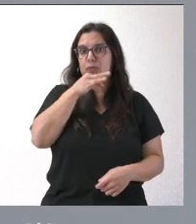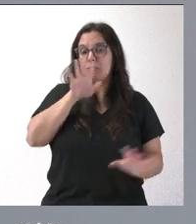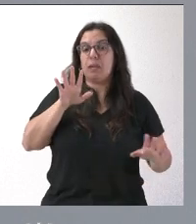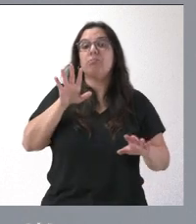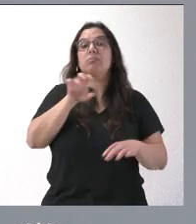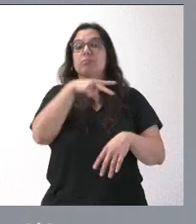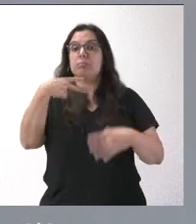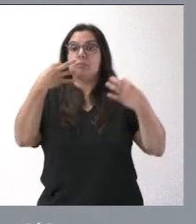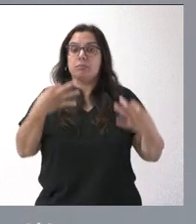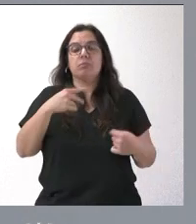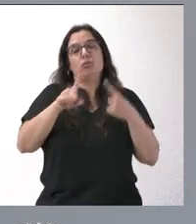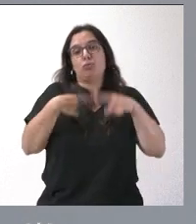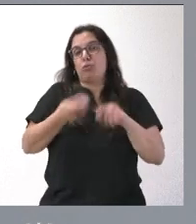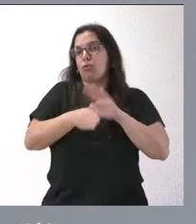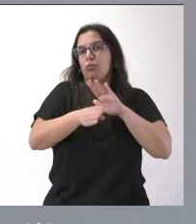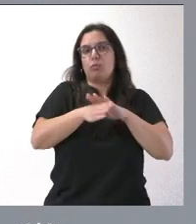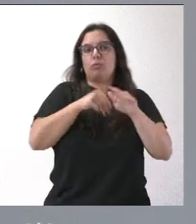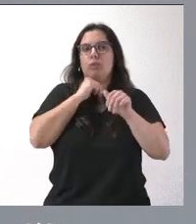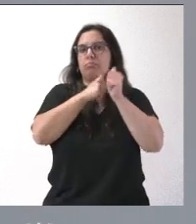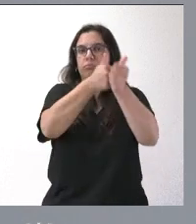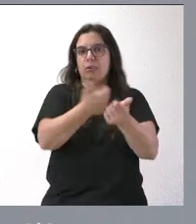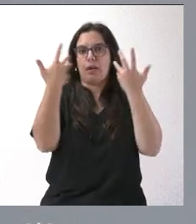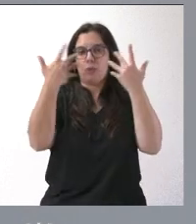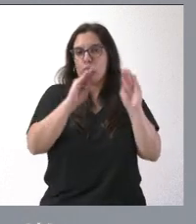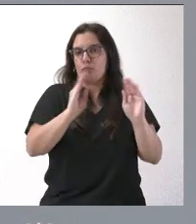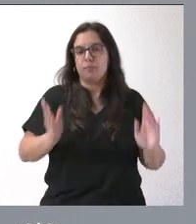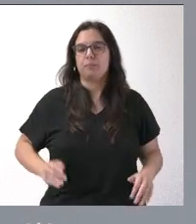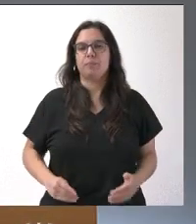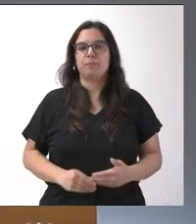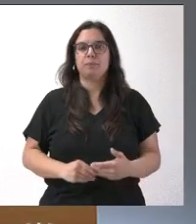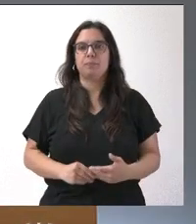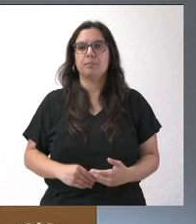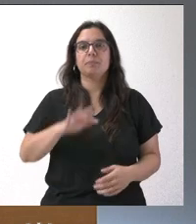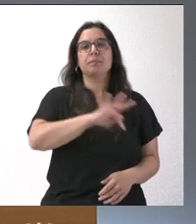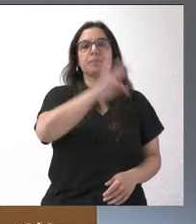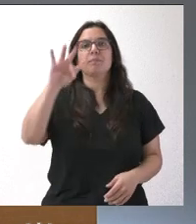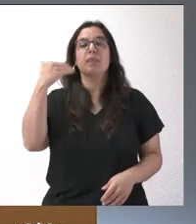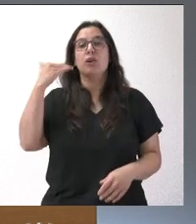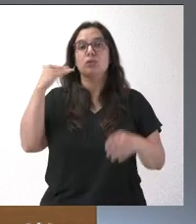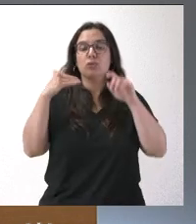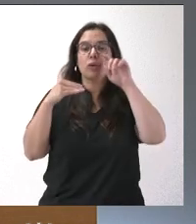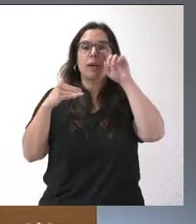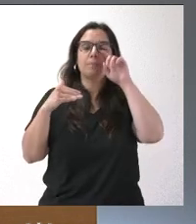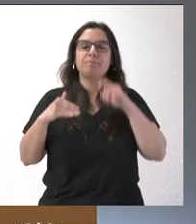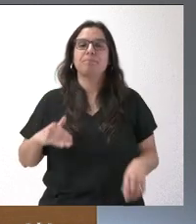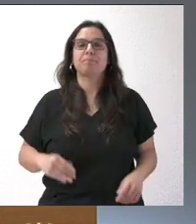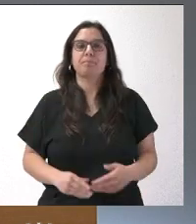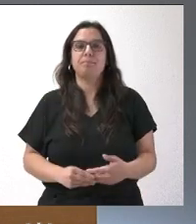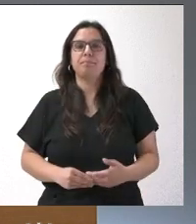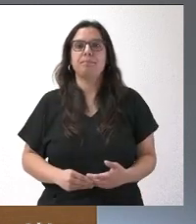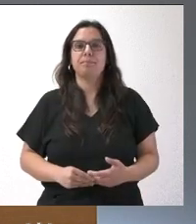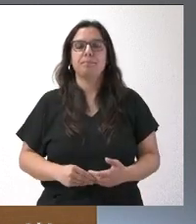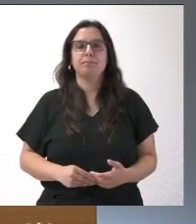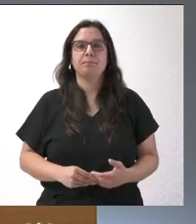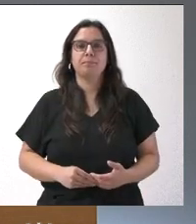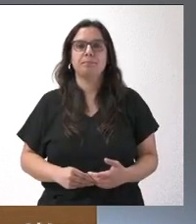pronuncie, pues, lógicamente, seguiremos sus recomendaciones. En Soria tenemos hoy a Aiciar Ortega, de Soria Noticias.